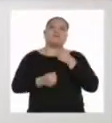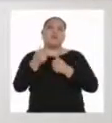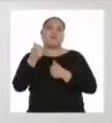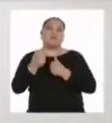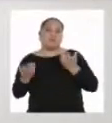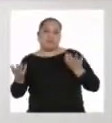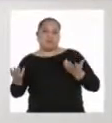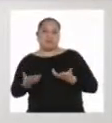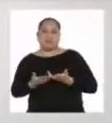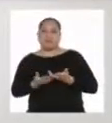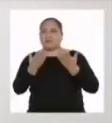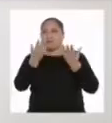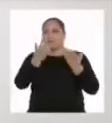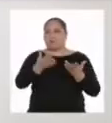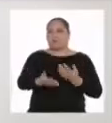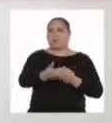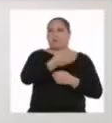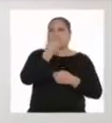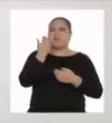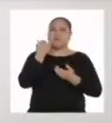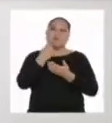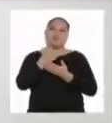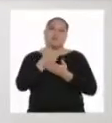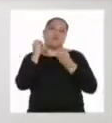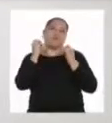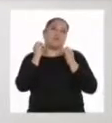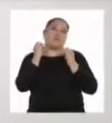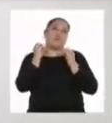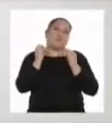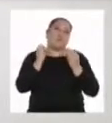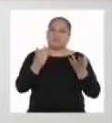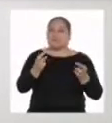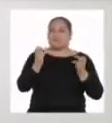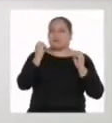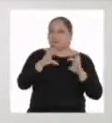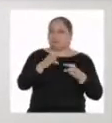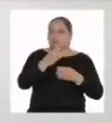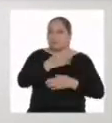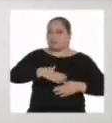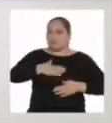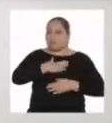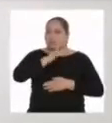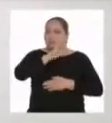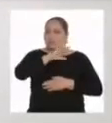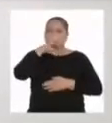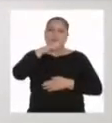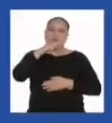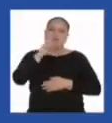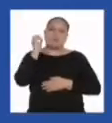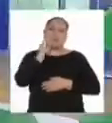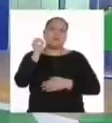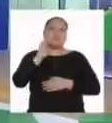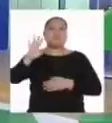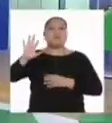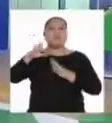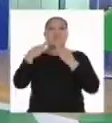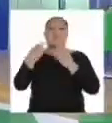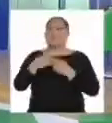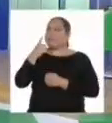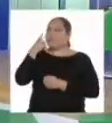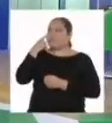entidad te ofrece la mejor opción para satisfacer tus necesidades o las de tu familia.